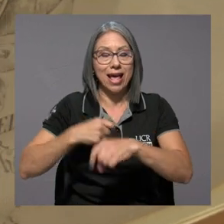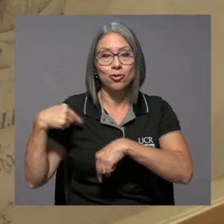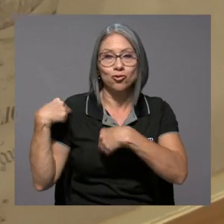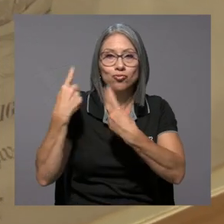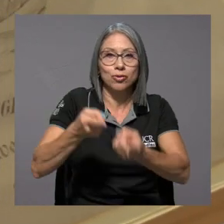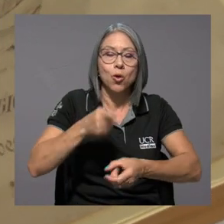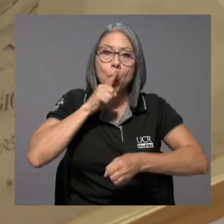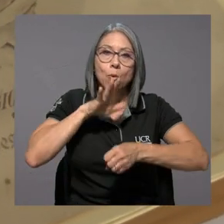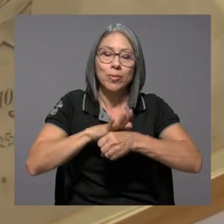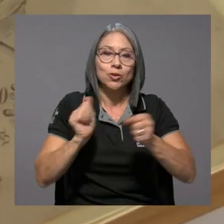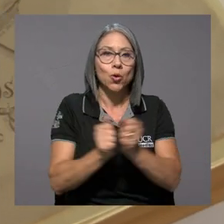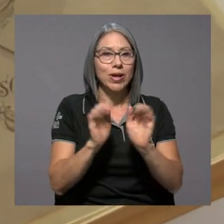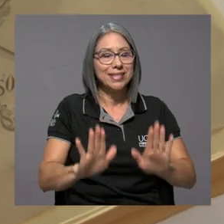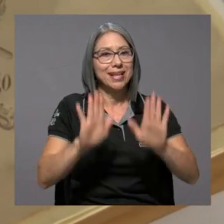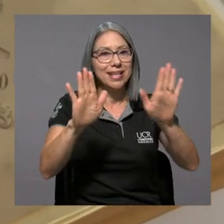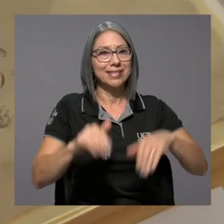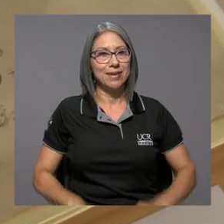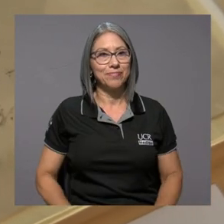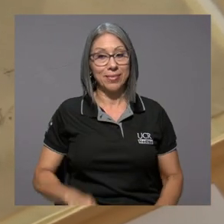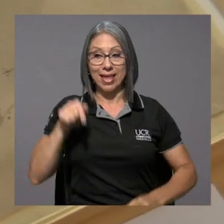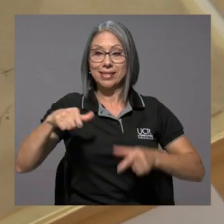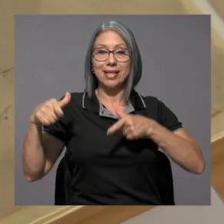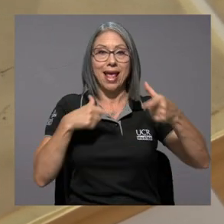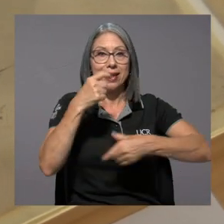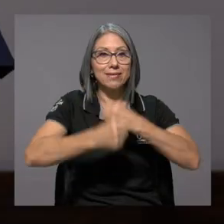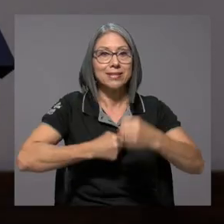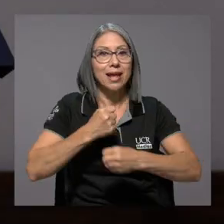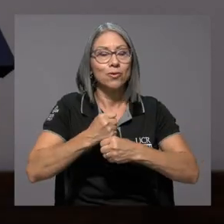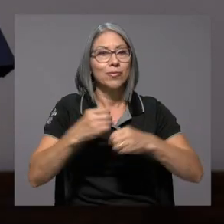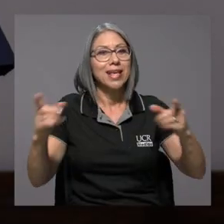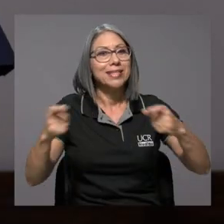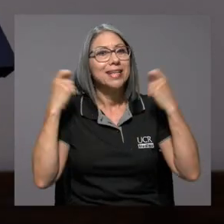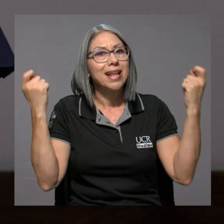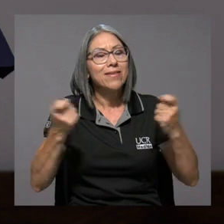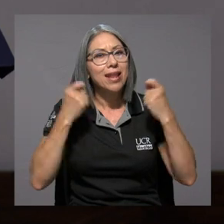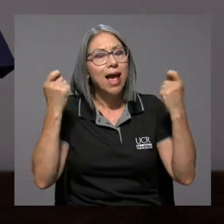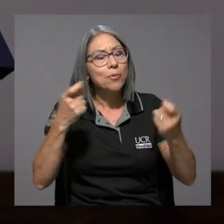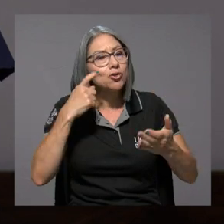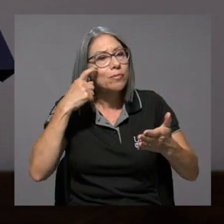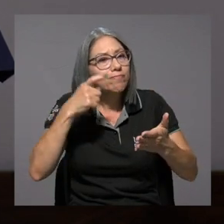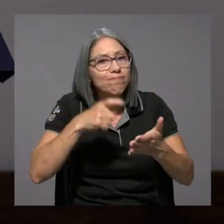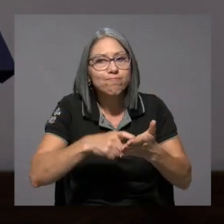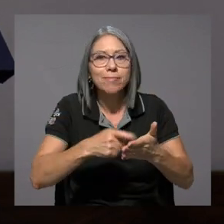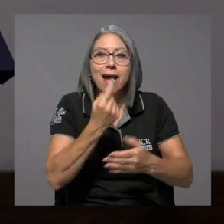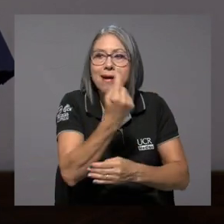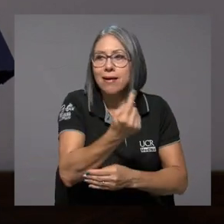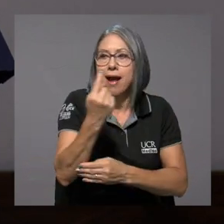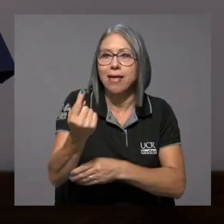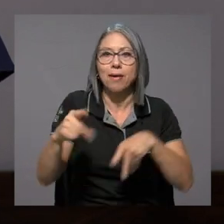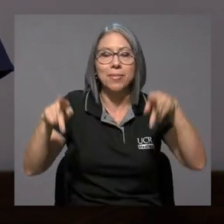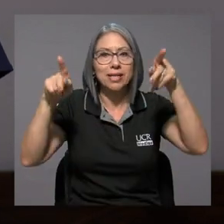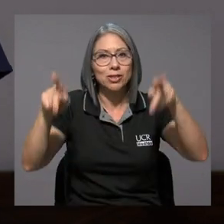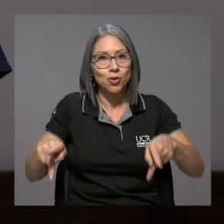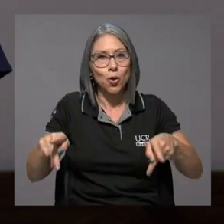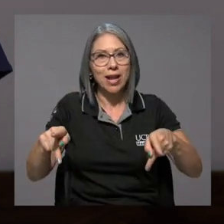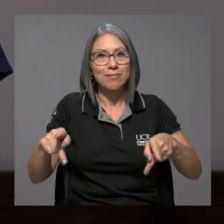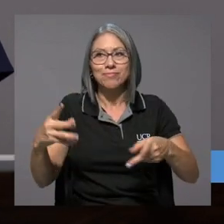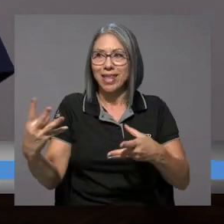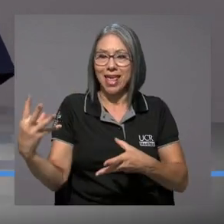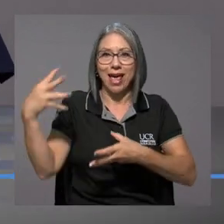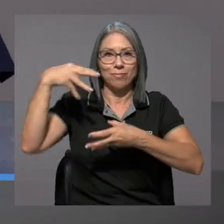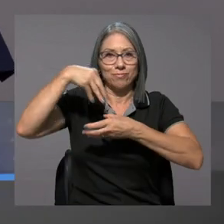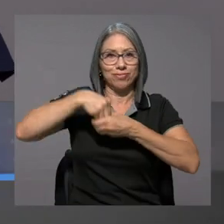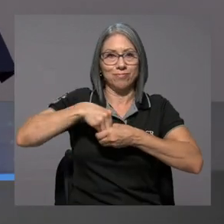excelencia. En este aniversario celebramos y homenajeamos a cada persona que ha pasado por este Archivo